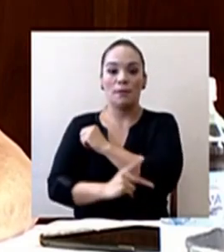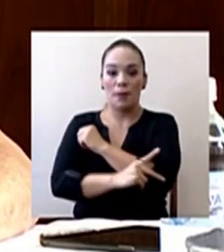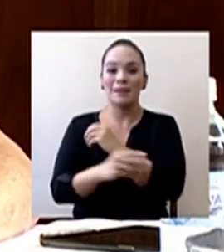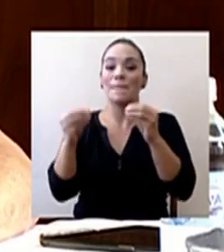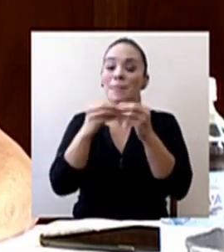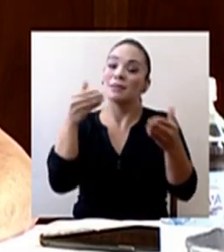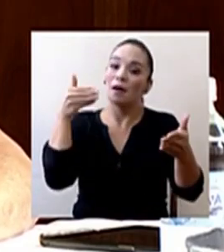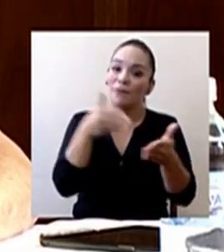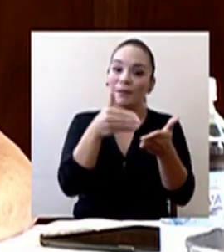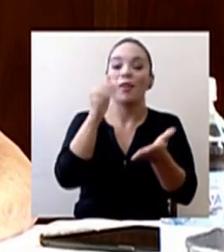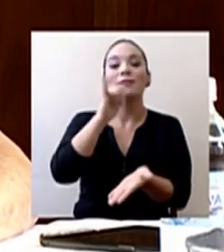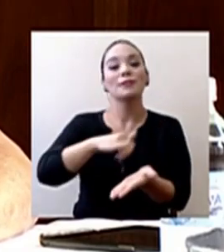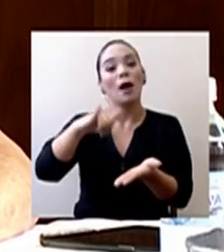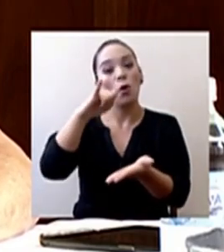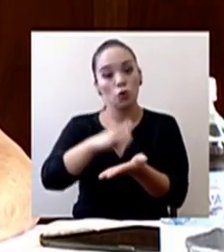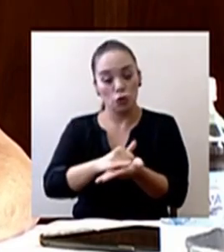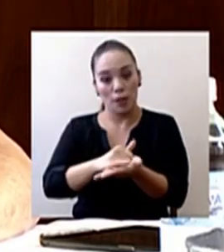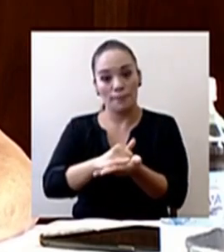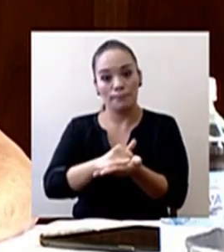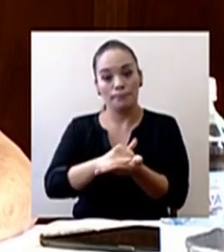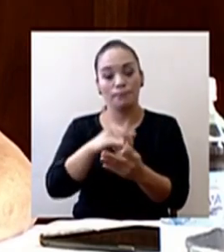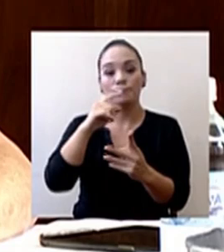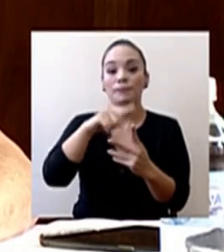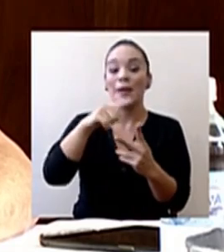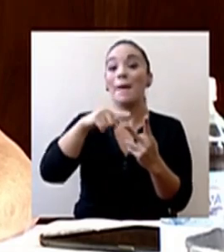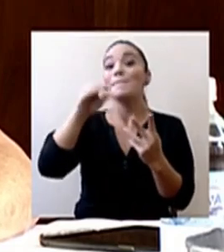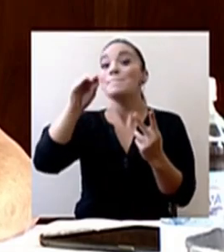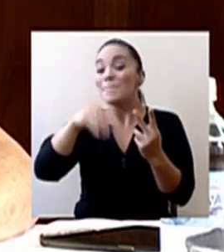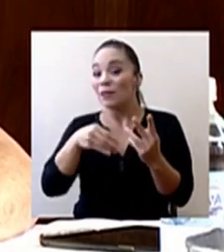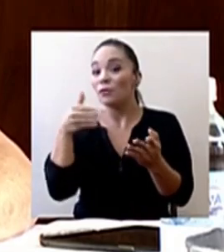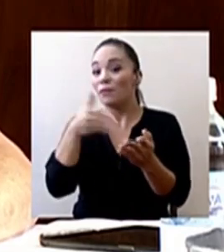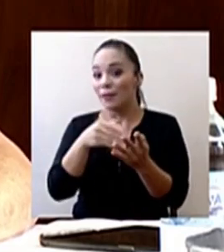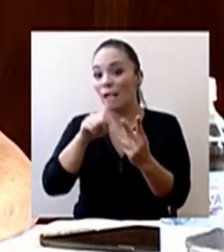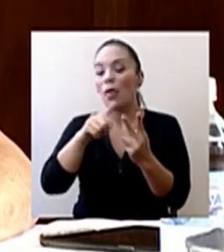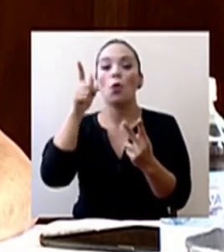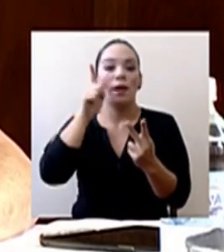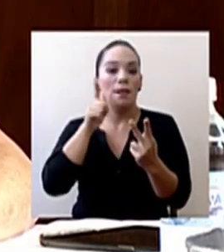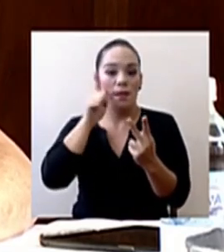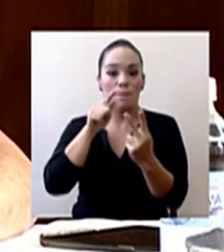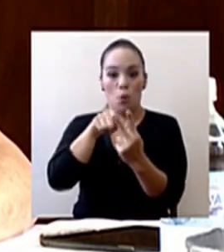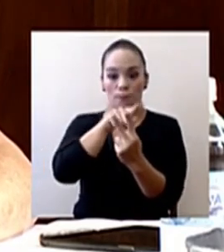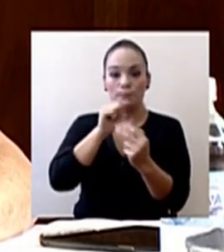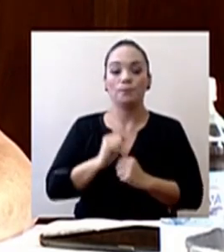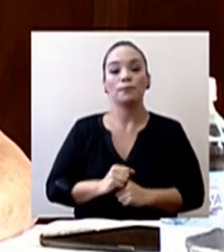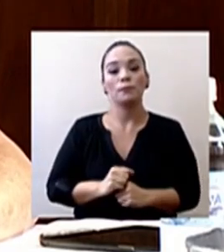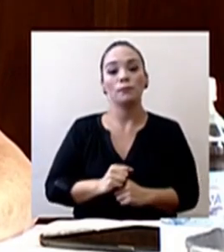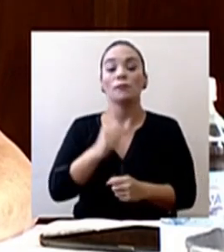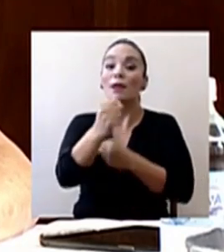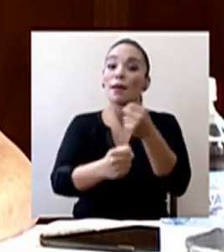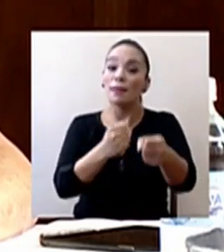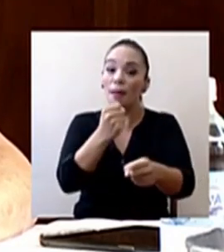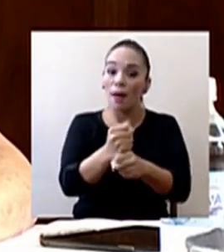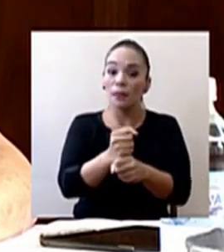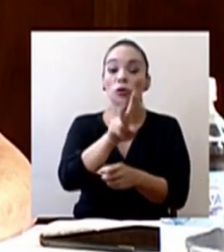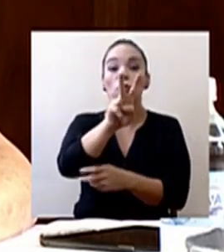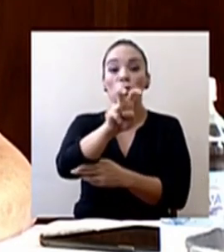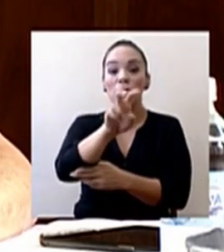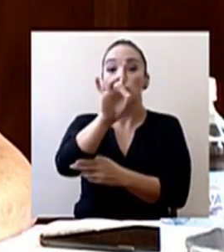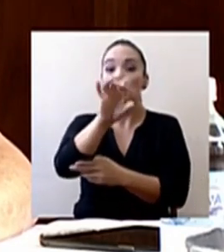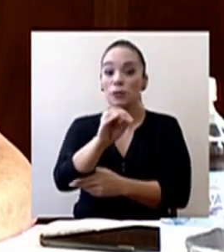la más afectada San José y la menos afectada por el momento Limón. Por edad, hay 280